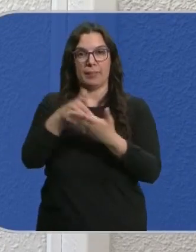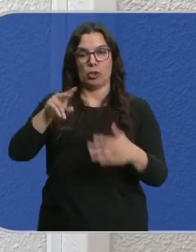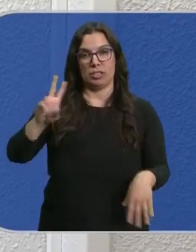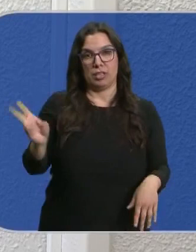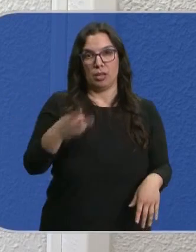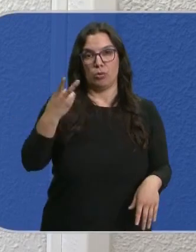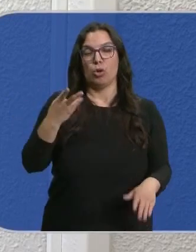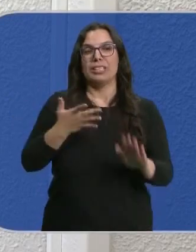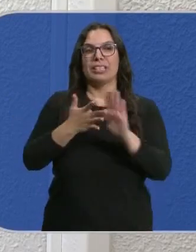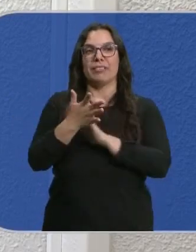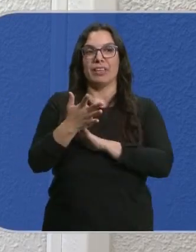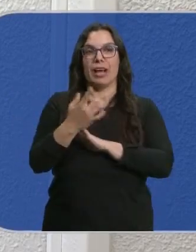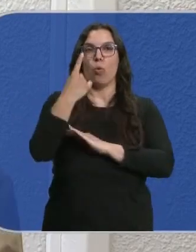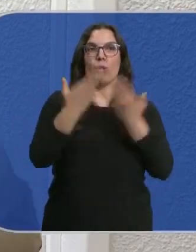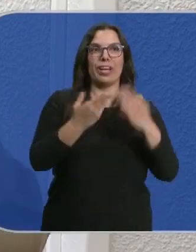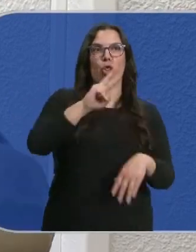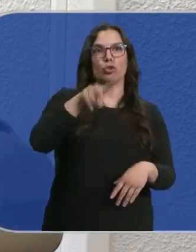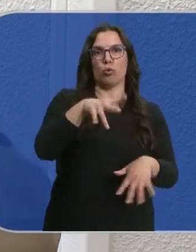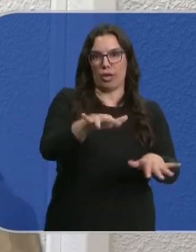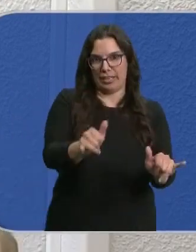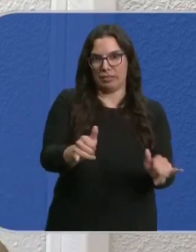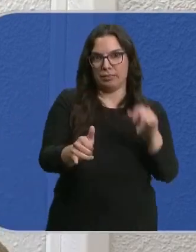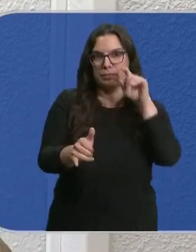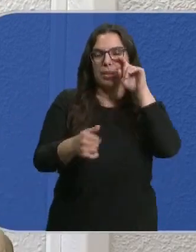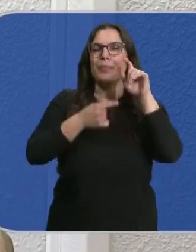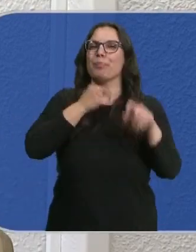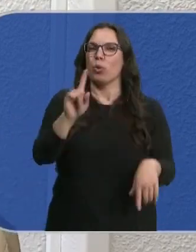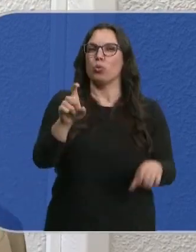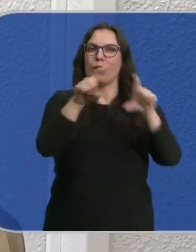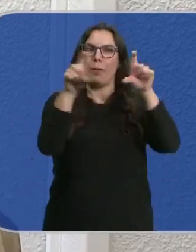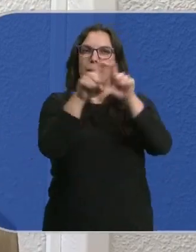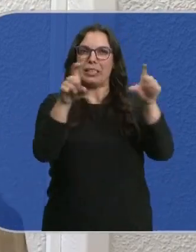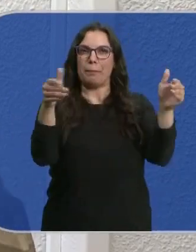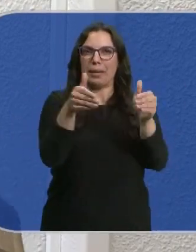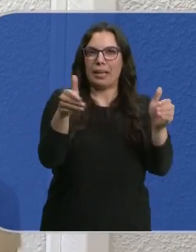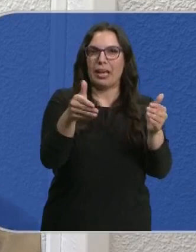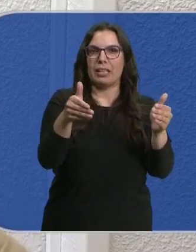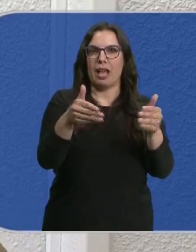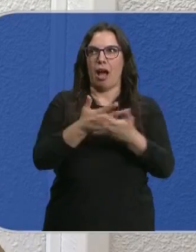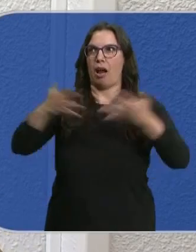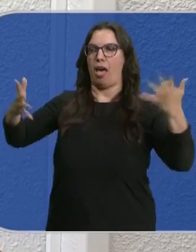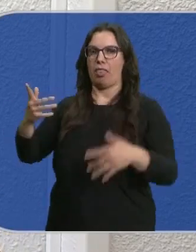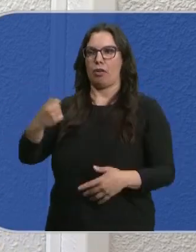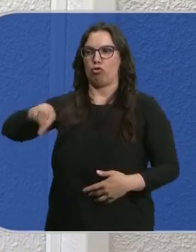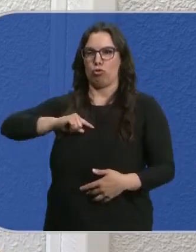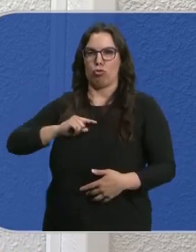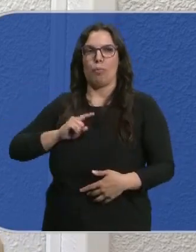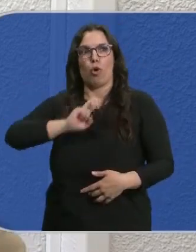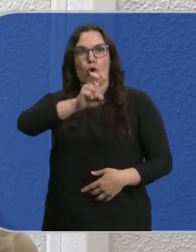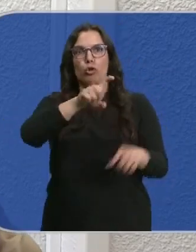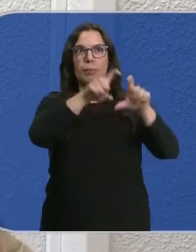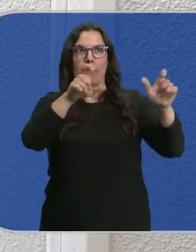O sea que no sale ni siquiera 2 euros el kilo. Tampoco nos gusta que las empresas pequeñas que no son de la gran industria como nosotros